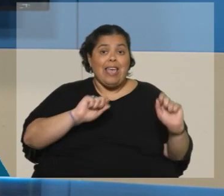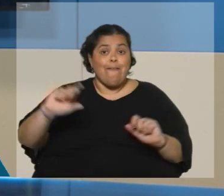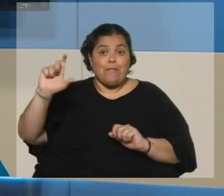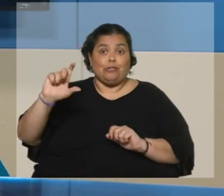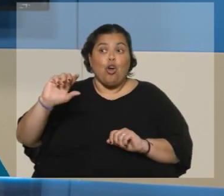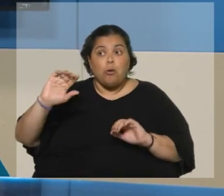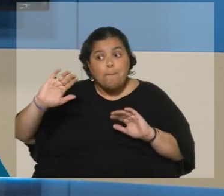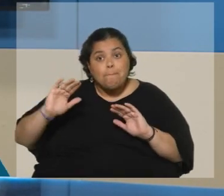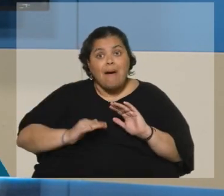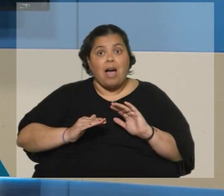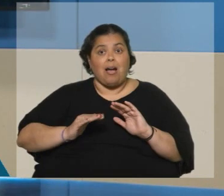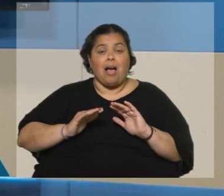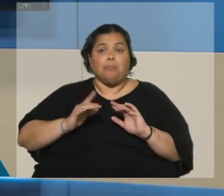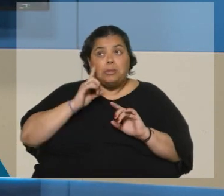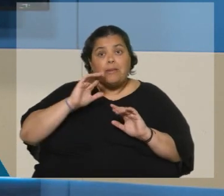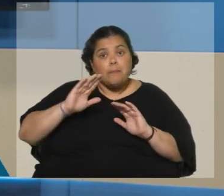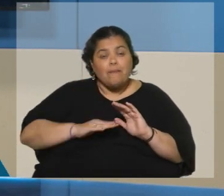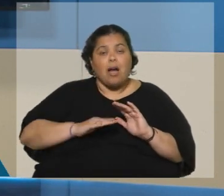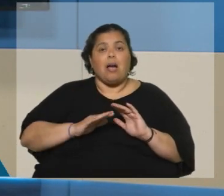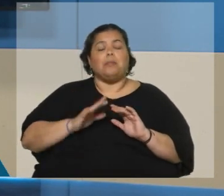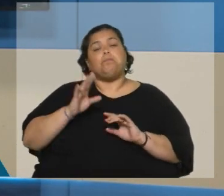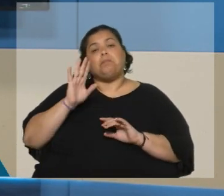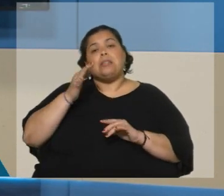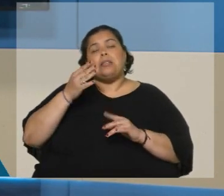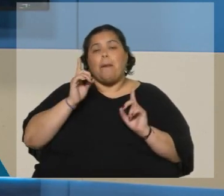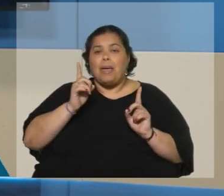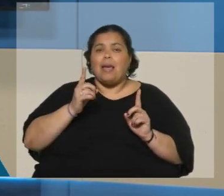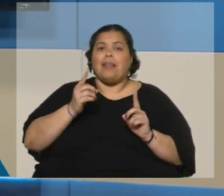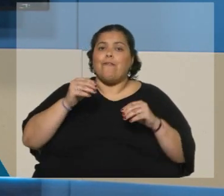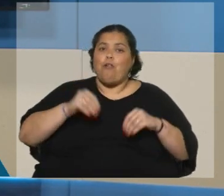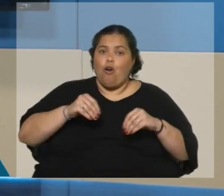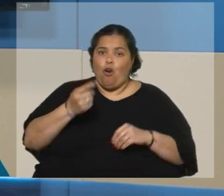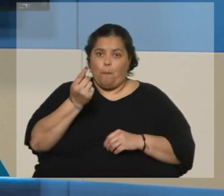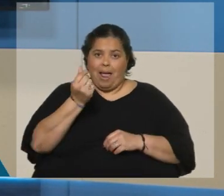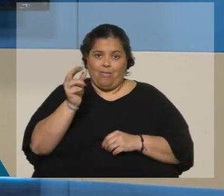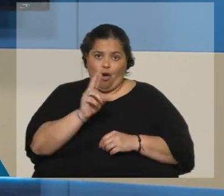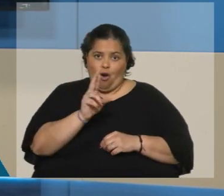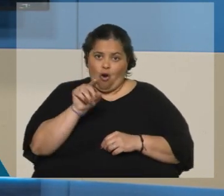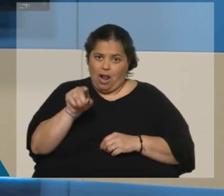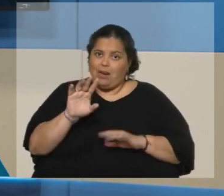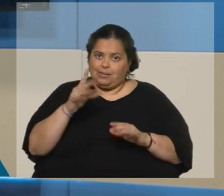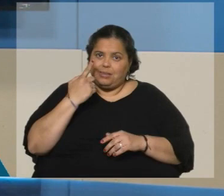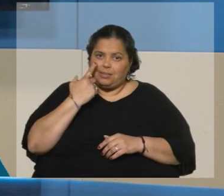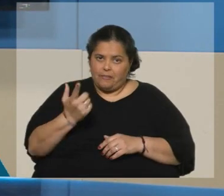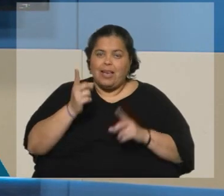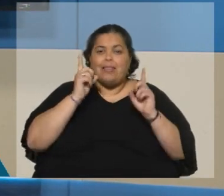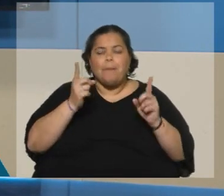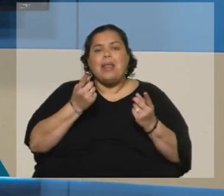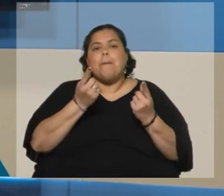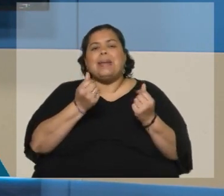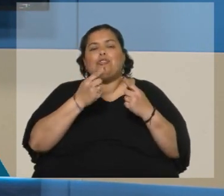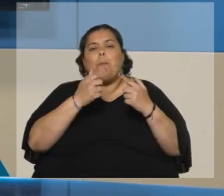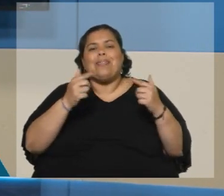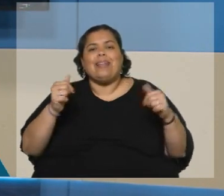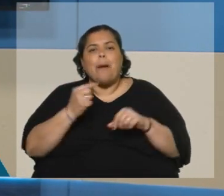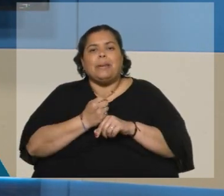cosas que han jugado indudablemente, la debilidad del tipo de cambio está presente allí, la baja en el precio de las materias primas, que lo hemos